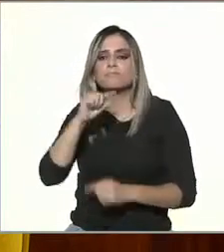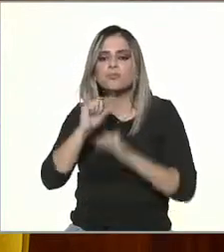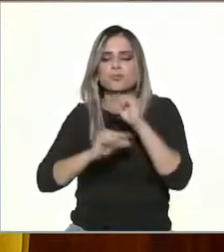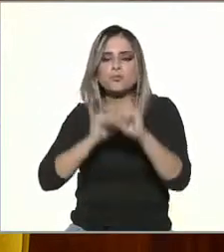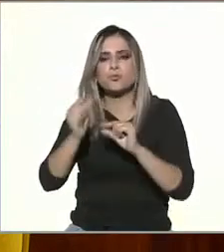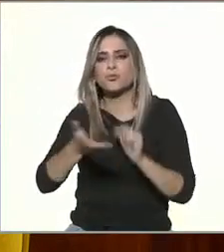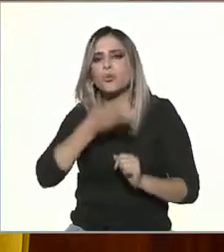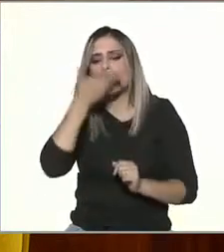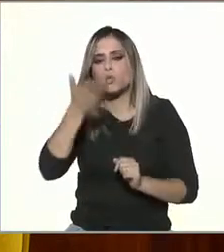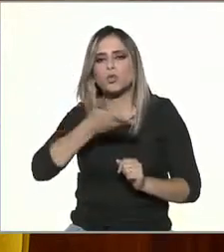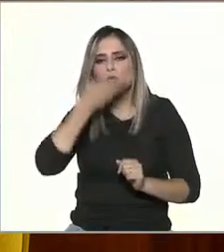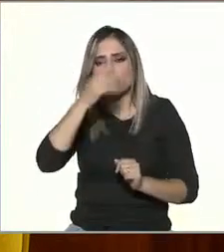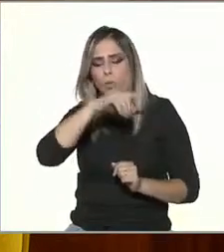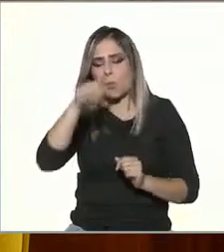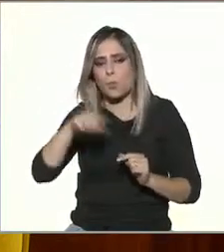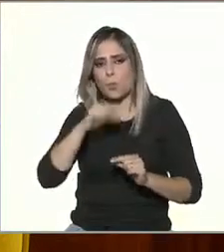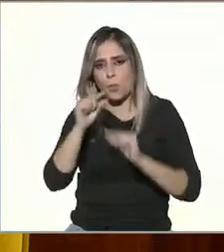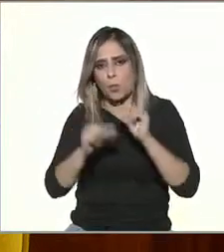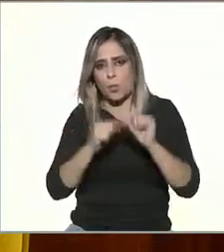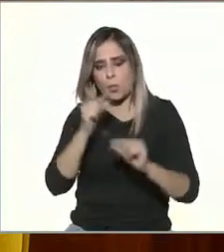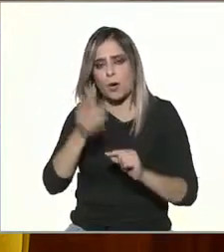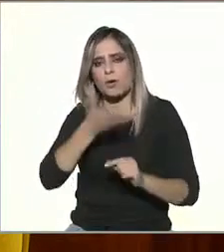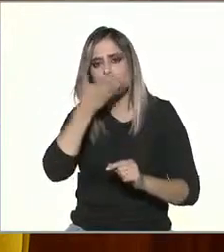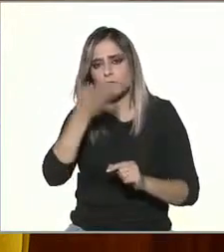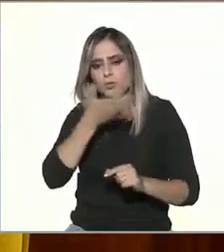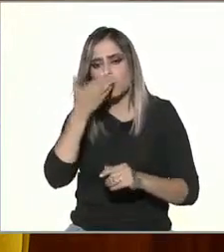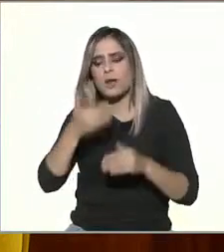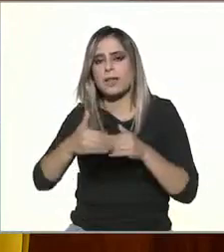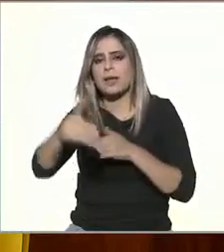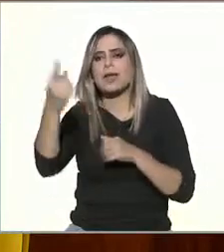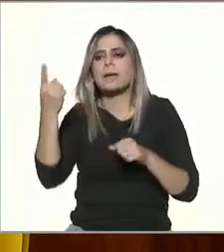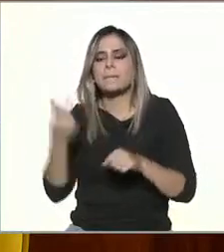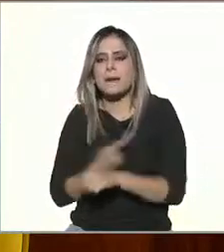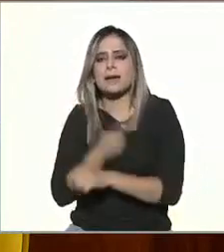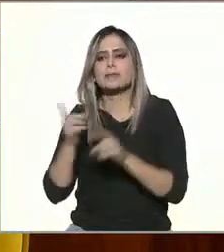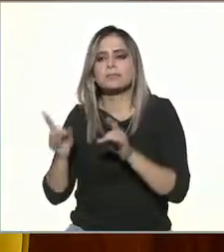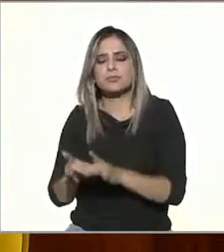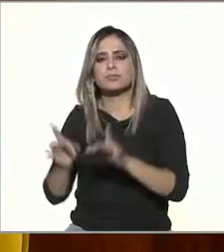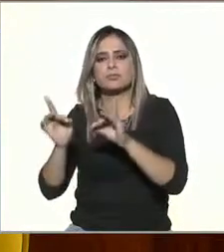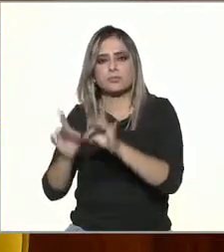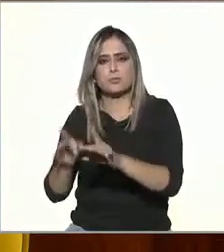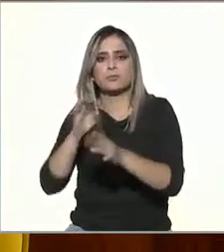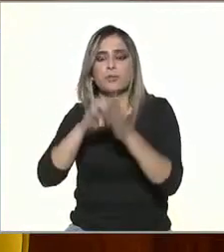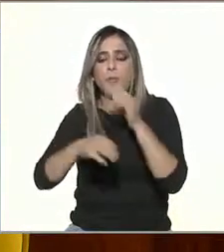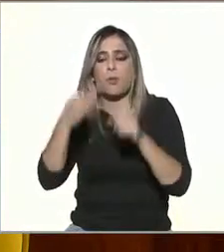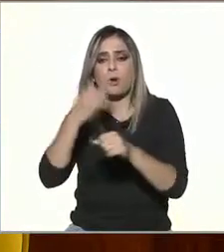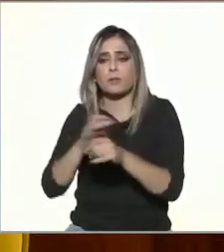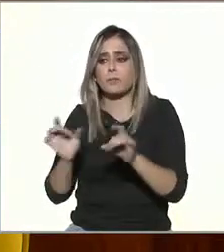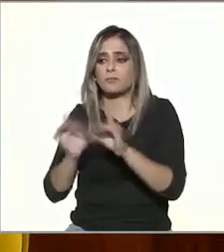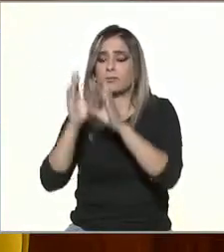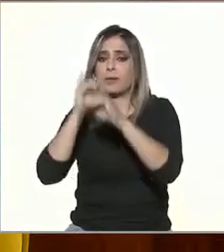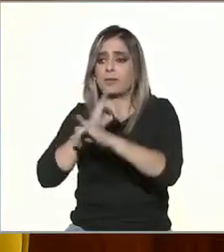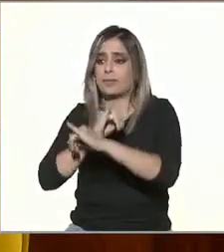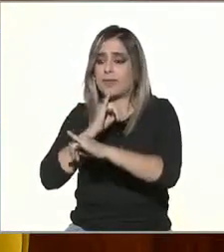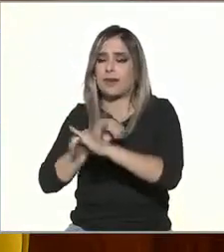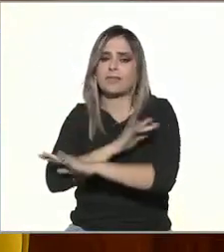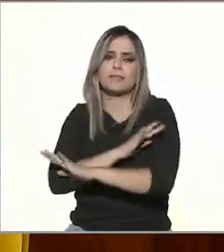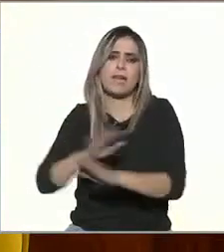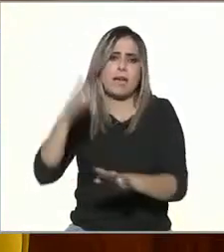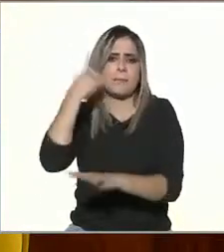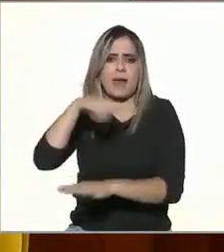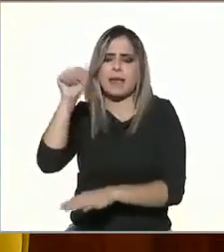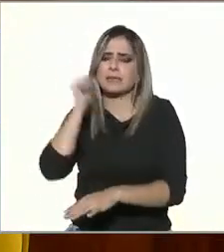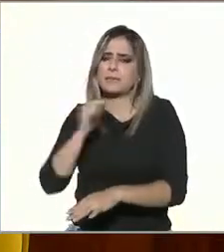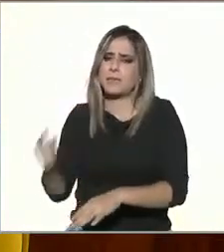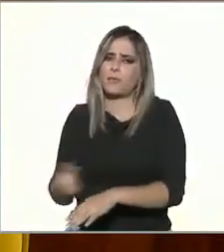tiene que adaptar uno a lo que va sucediendo y en este caso el internet llegó para quedarse y